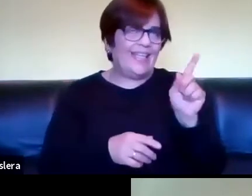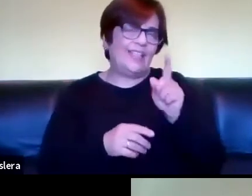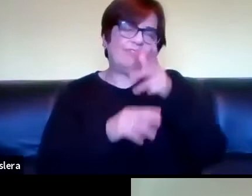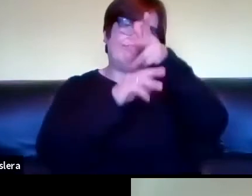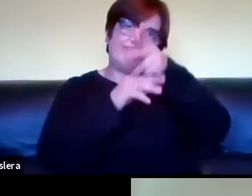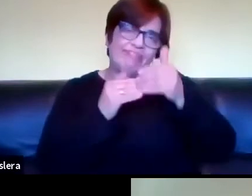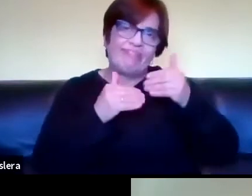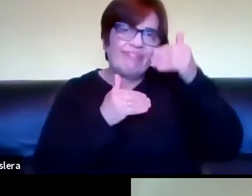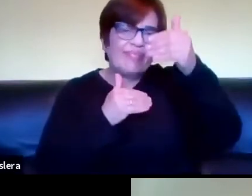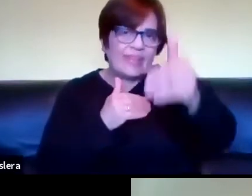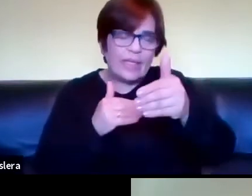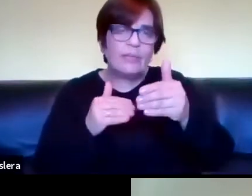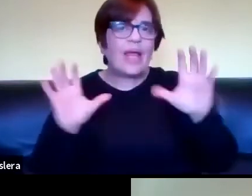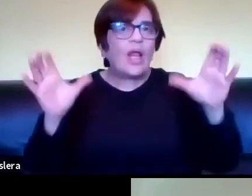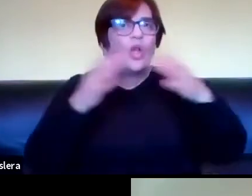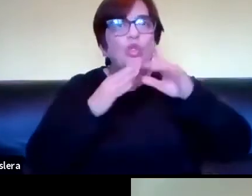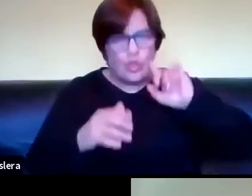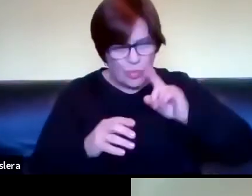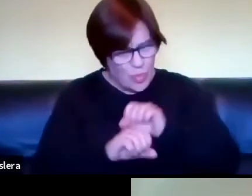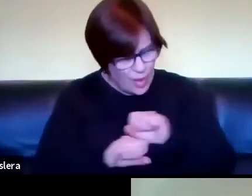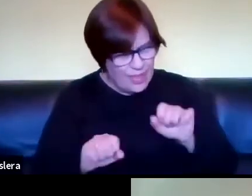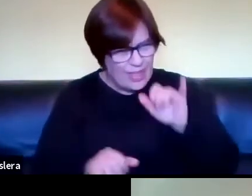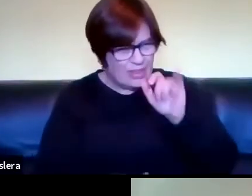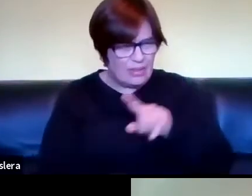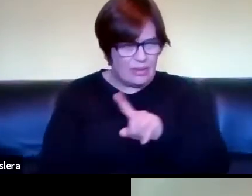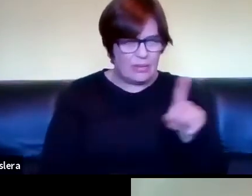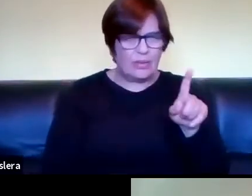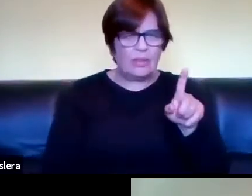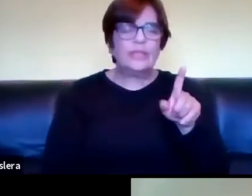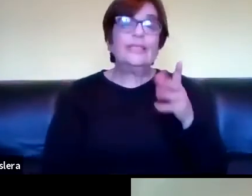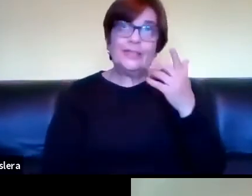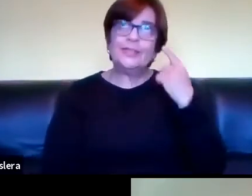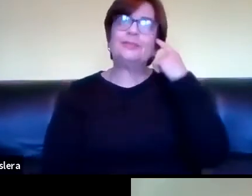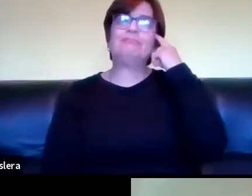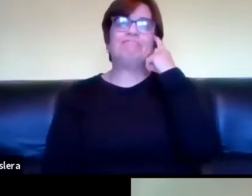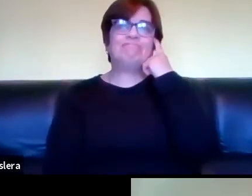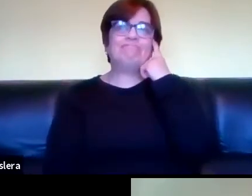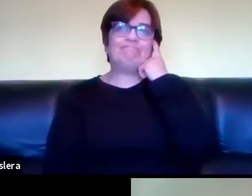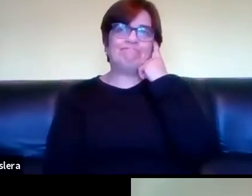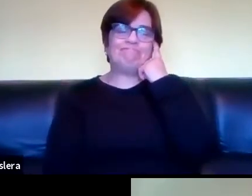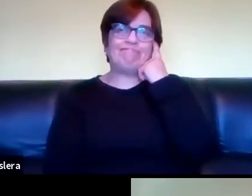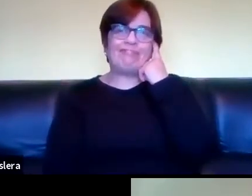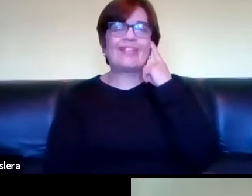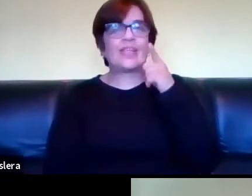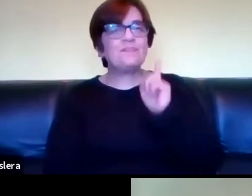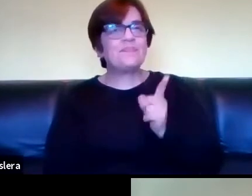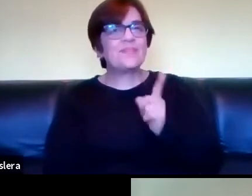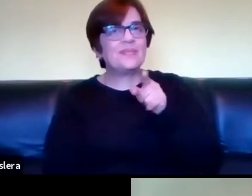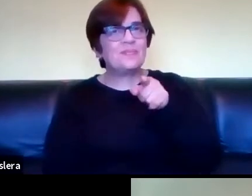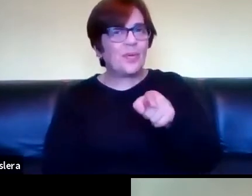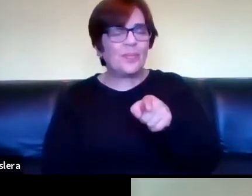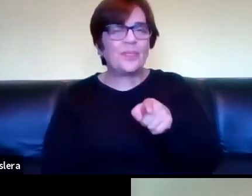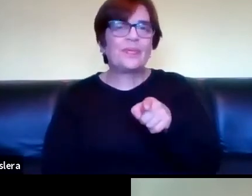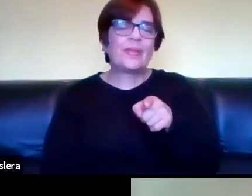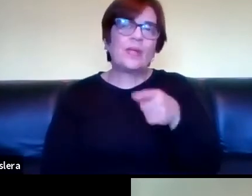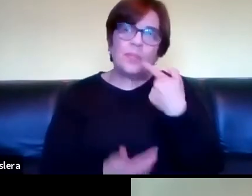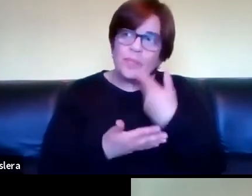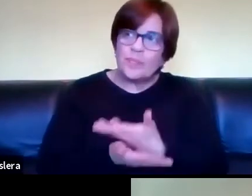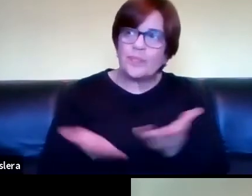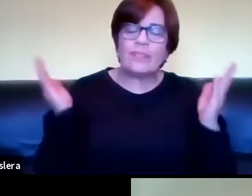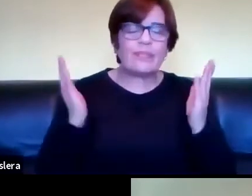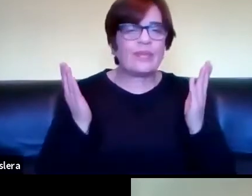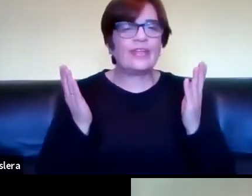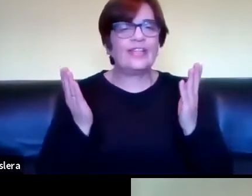para la comunidad sorda ¿puede ser? entonces yo me quedé pensando en esto de compartir y de